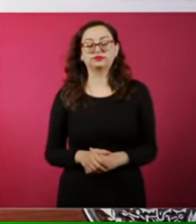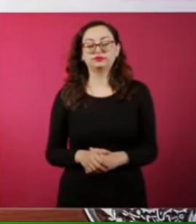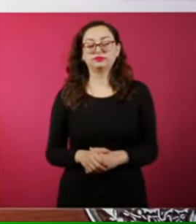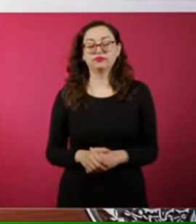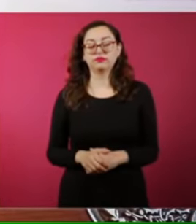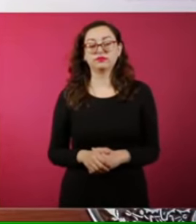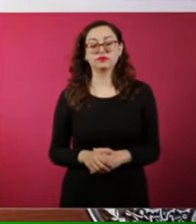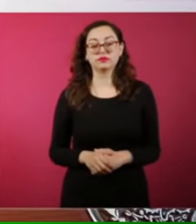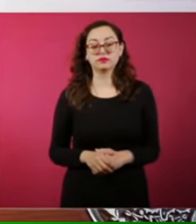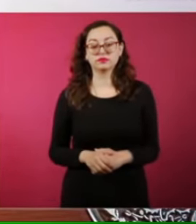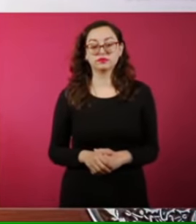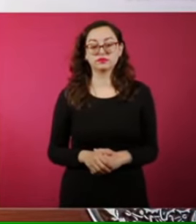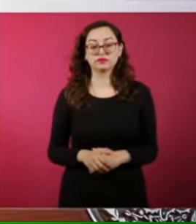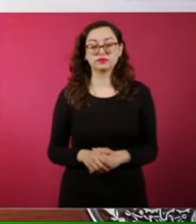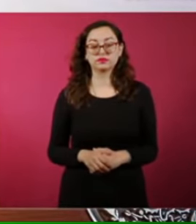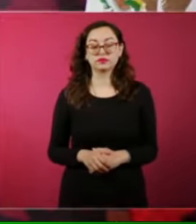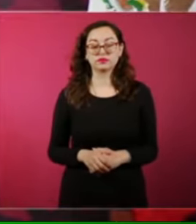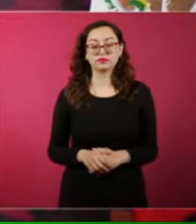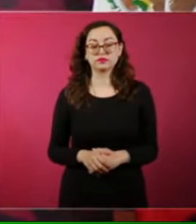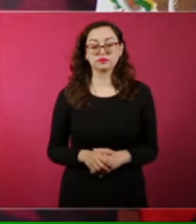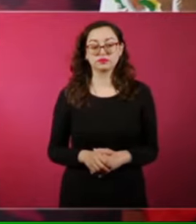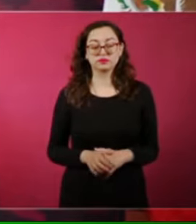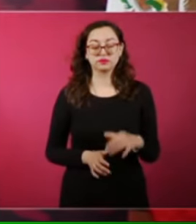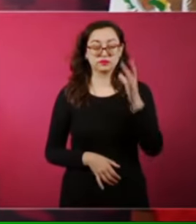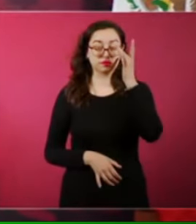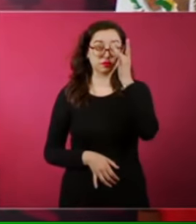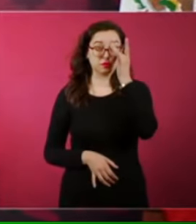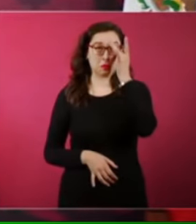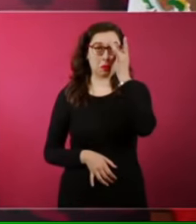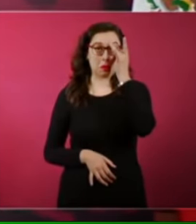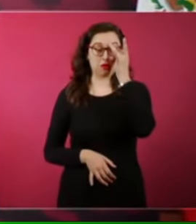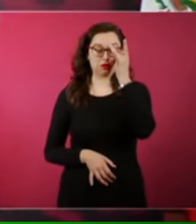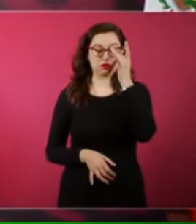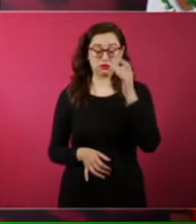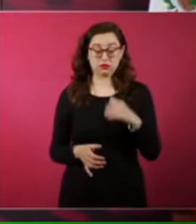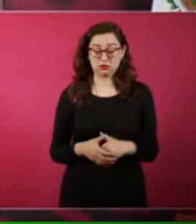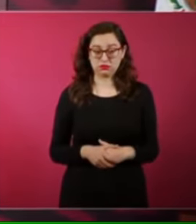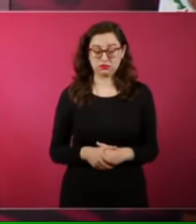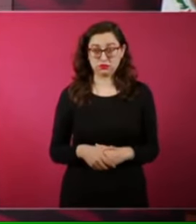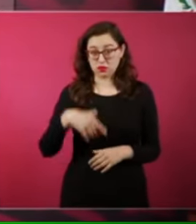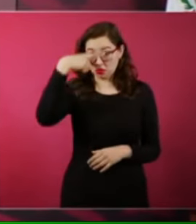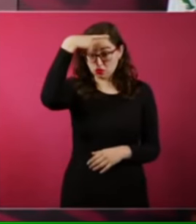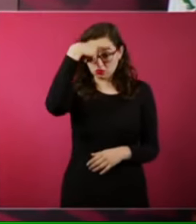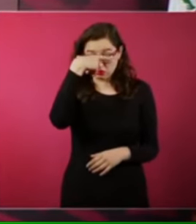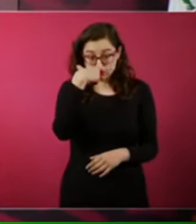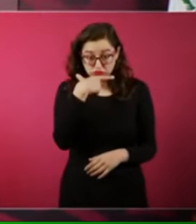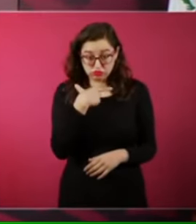cuartel, ellos llegan por la noche.